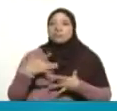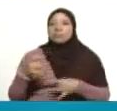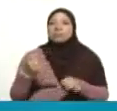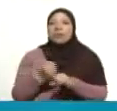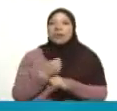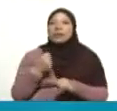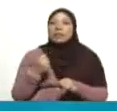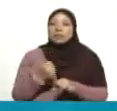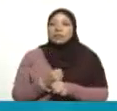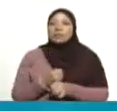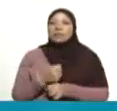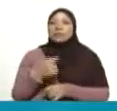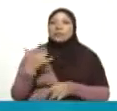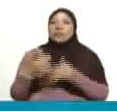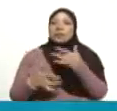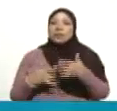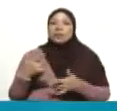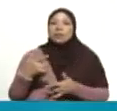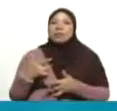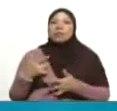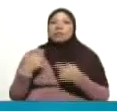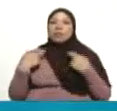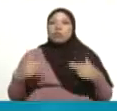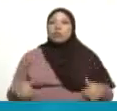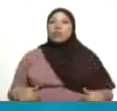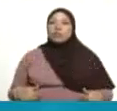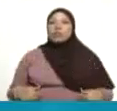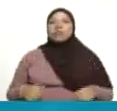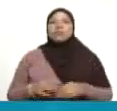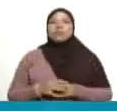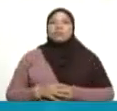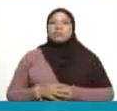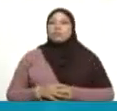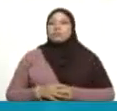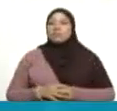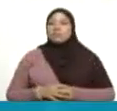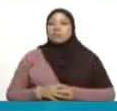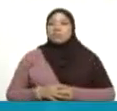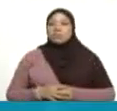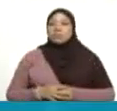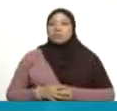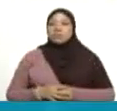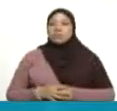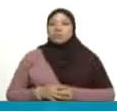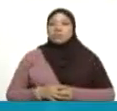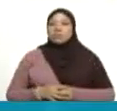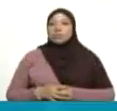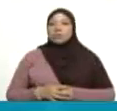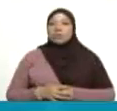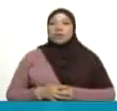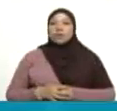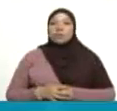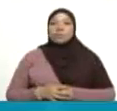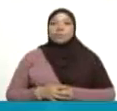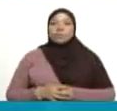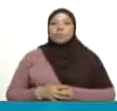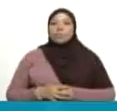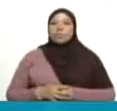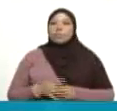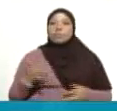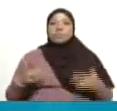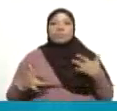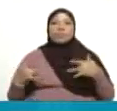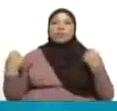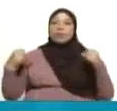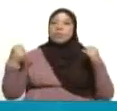chispa, un gran humor. Siempre picaba alante y siempre muy activo.